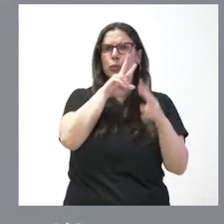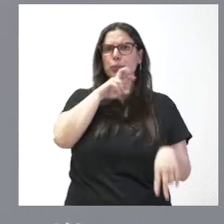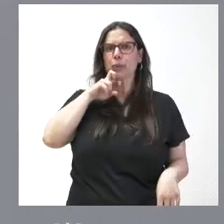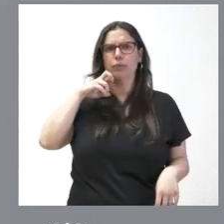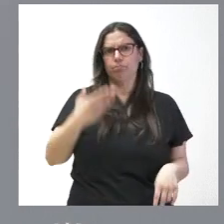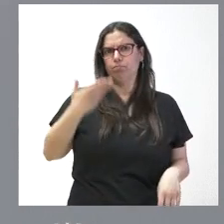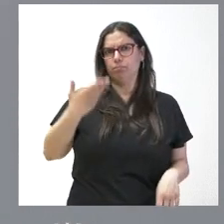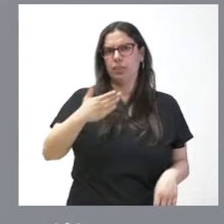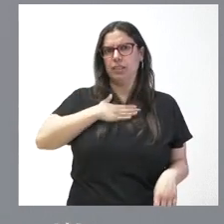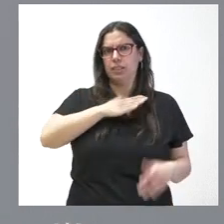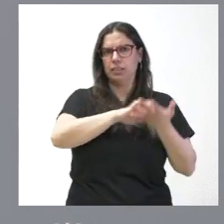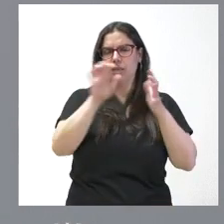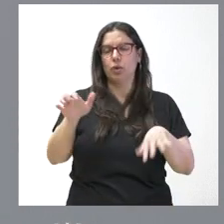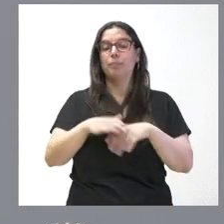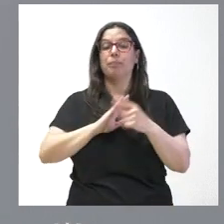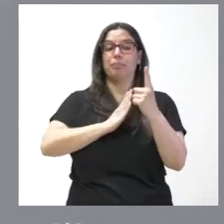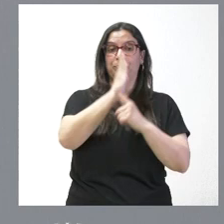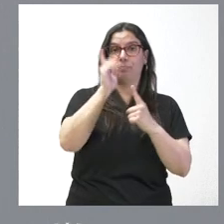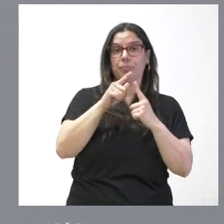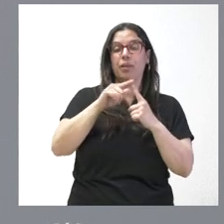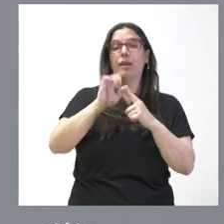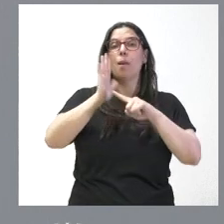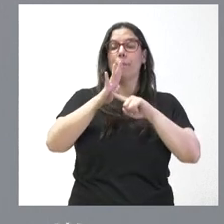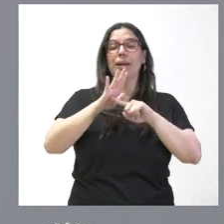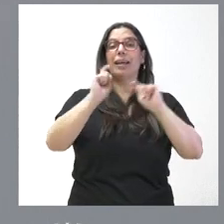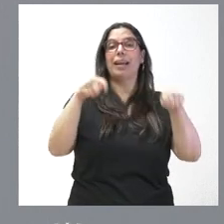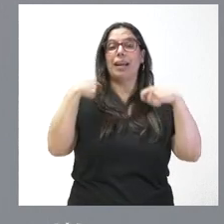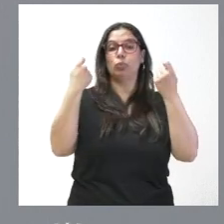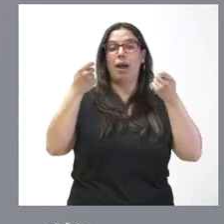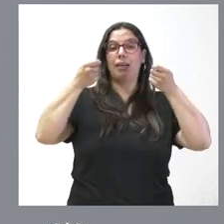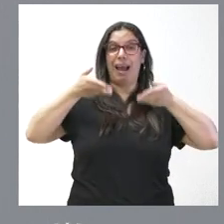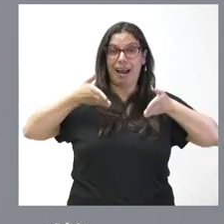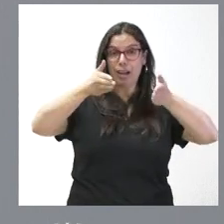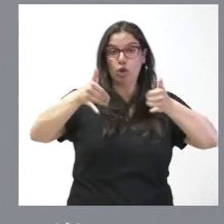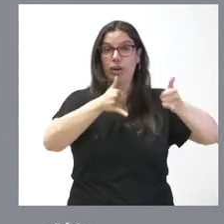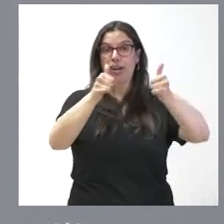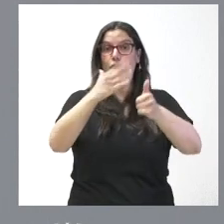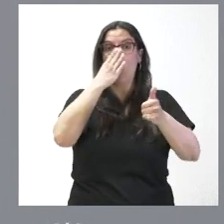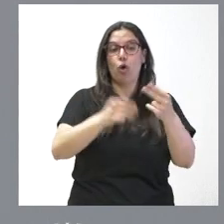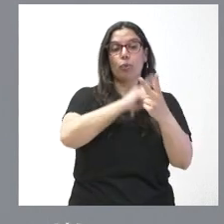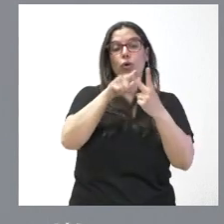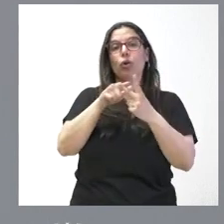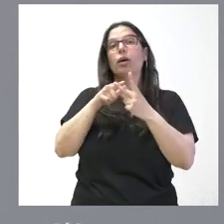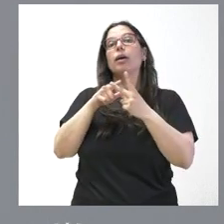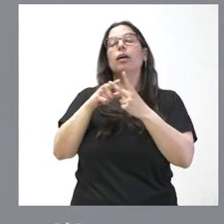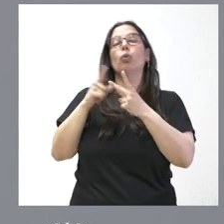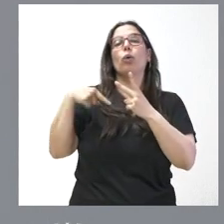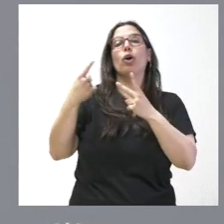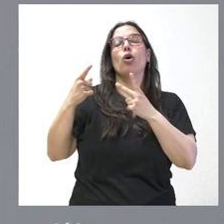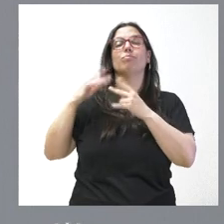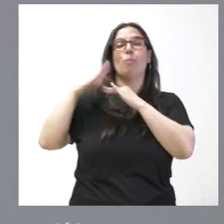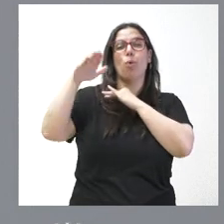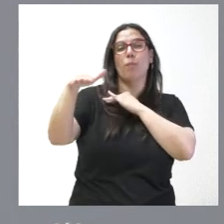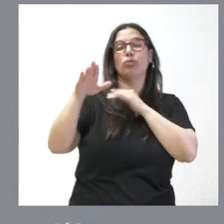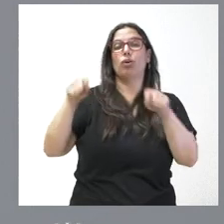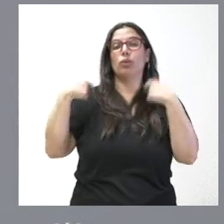Castilla y León. Por un lado, el parque natural del Cañón de Río Lobos y, por otro, el monumento natural de la Fuentona. Si añadimos